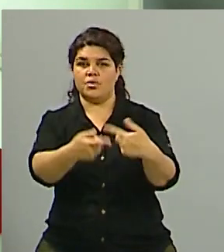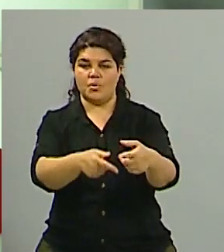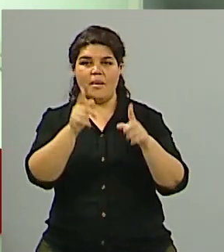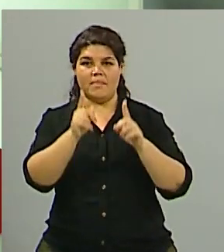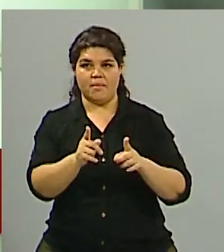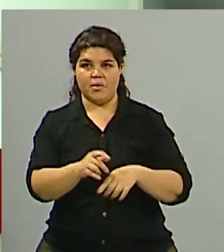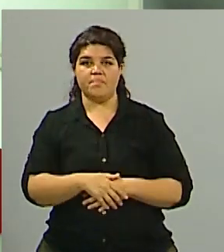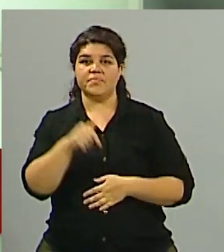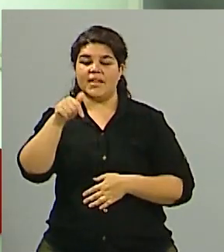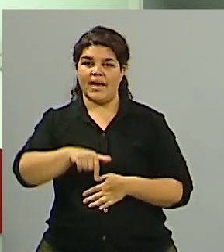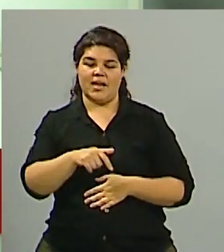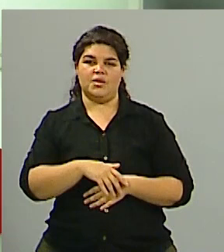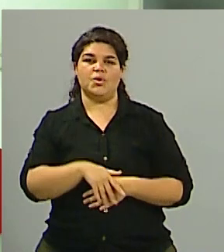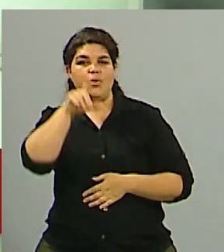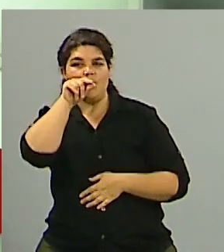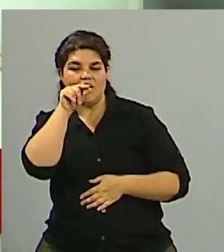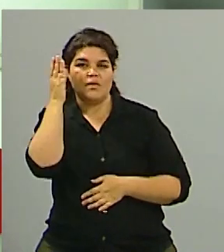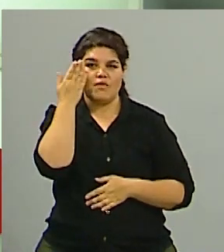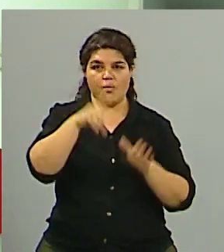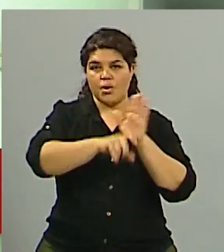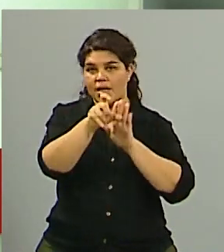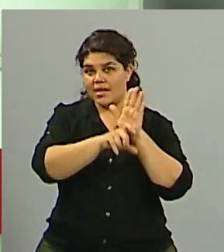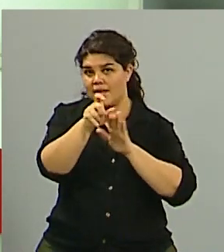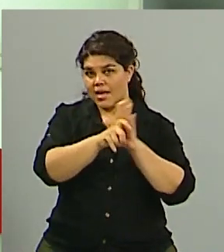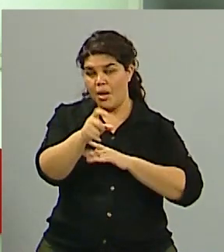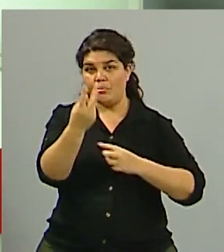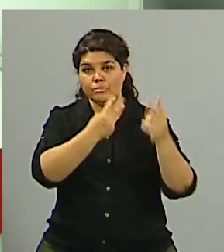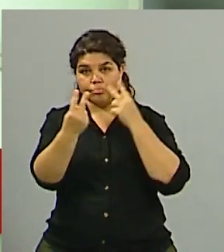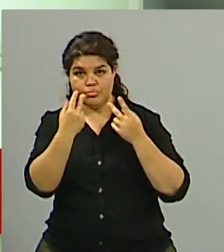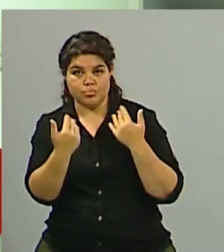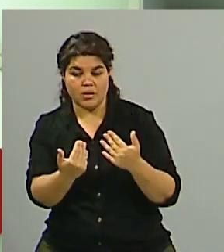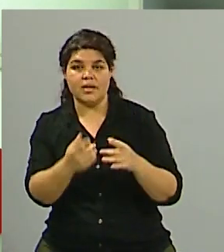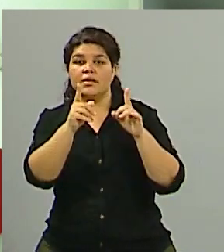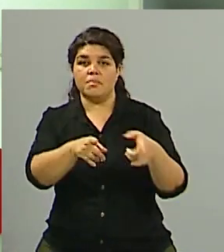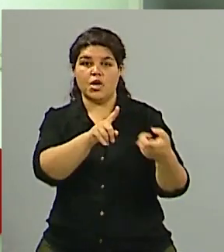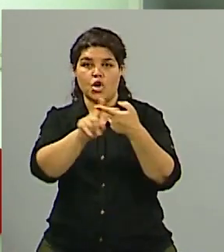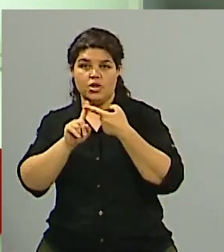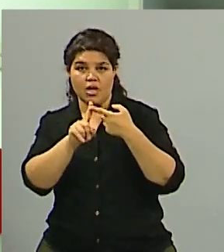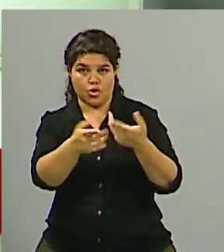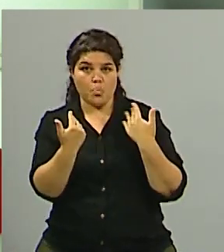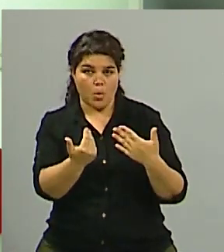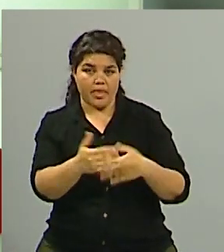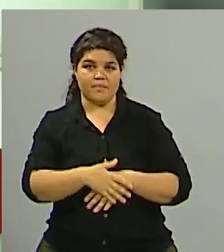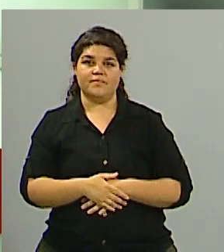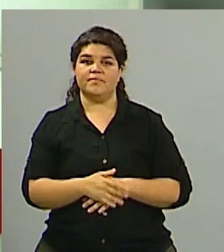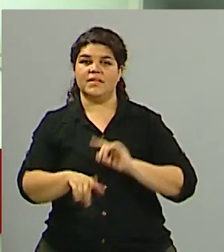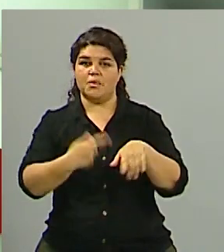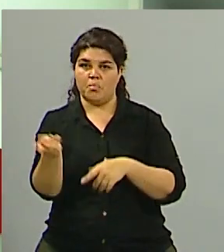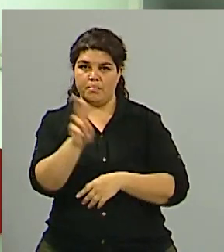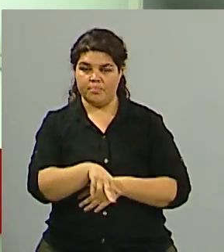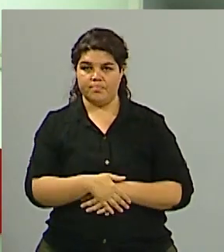ustedes, recuerden, estamos en redes, en Twitter, en Facebook e Instagram y si quieren comunicarse con nosotros, por supuesto que lo pueden hacer. Ya venimos.